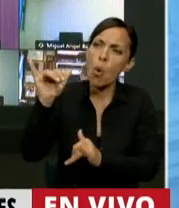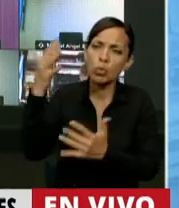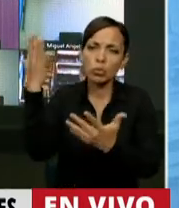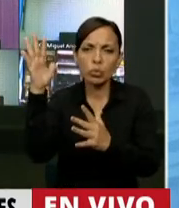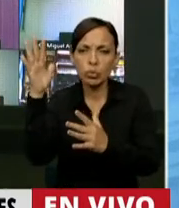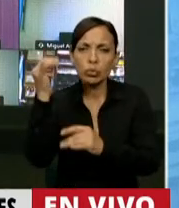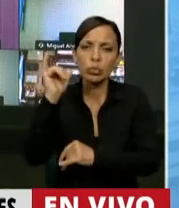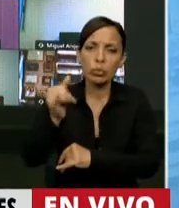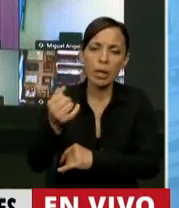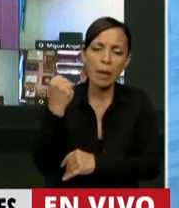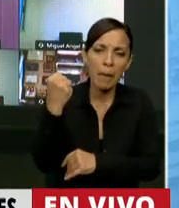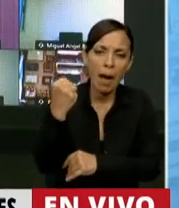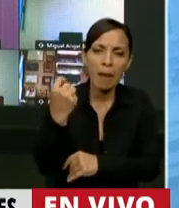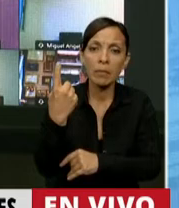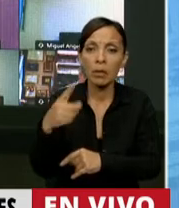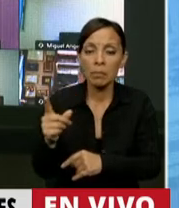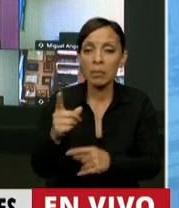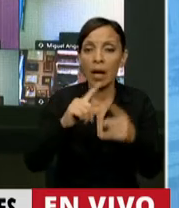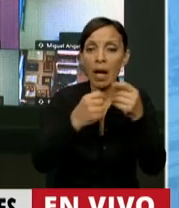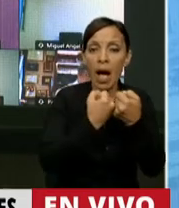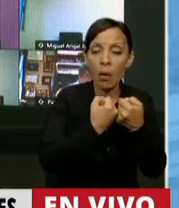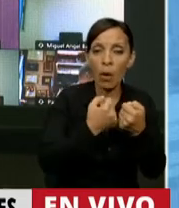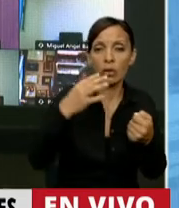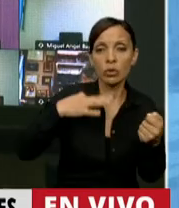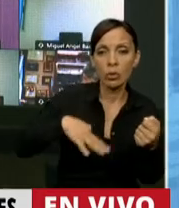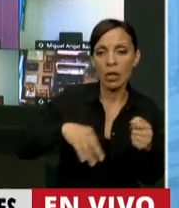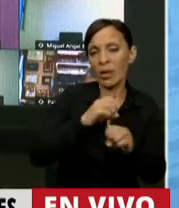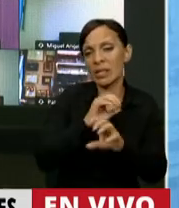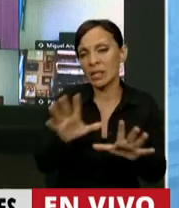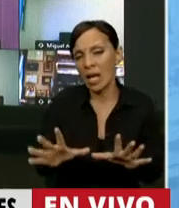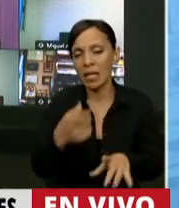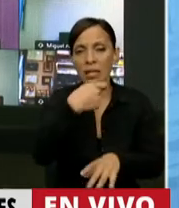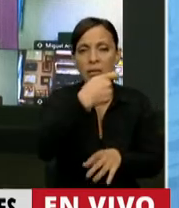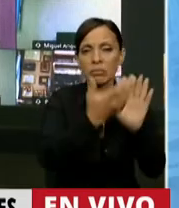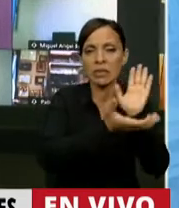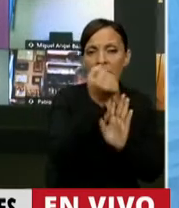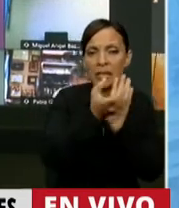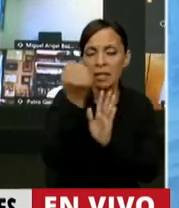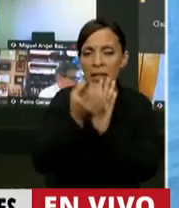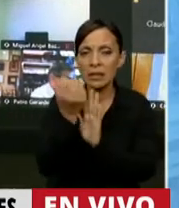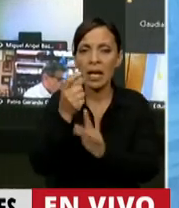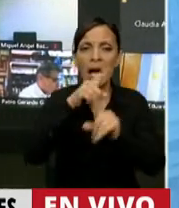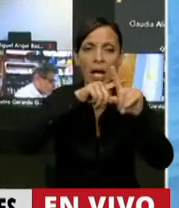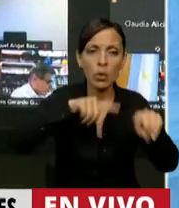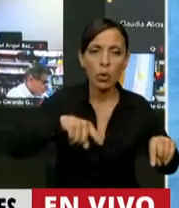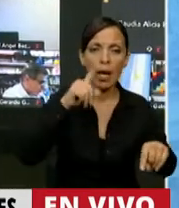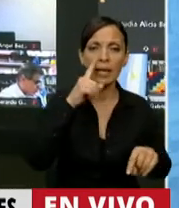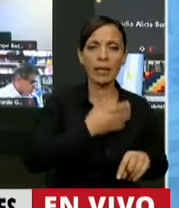viva el otro mientras las paritarias son un desastre, se saquea los jubilados, la desocupación aumenta, se anula el IFE, etc.